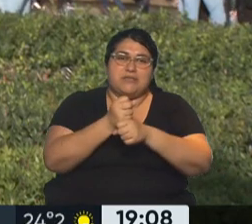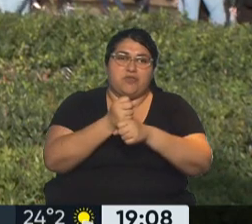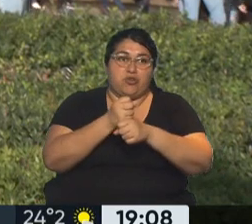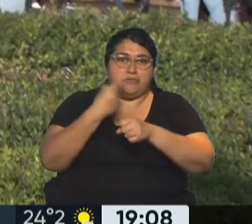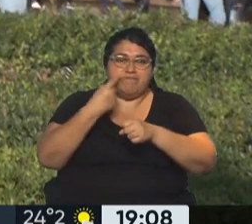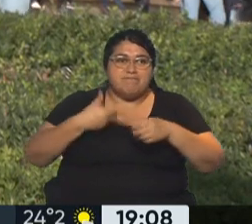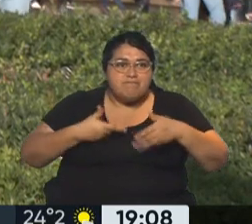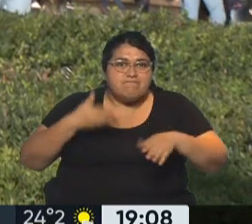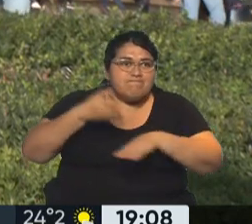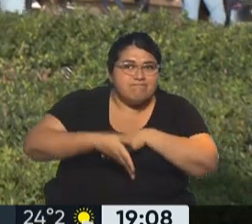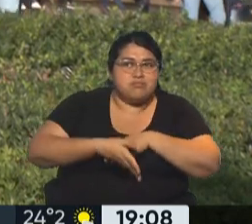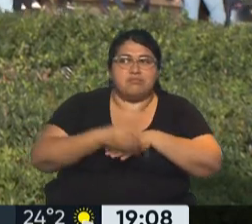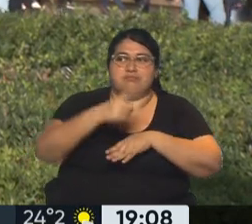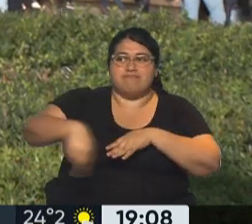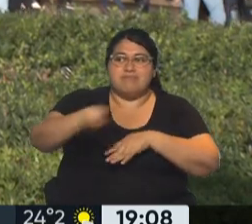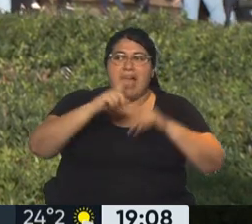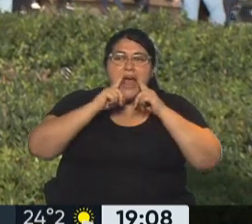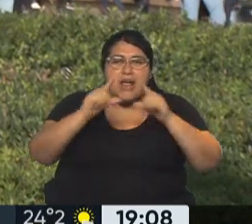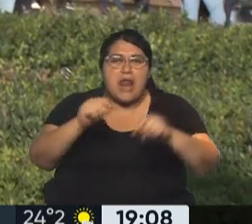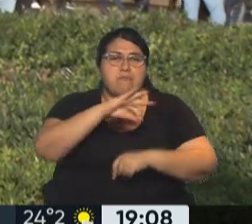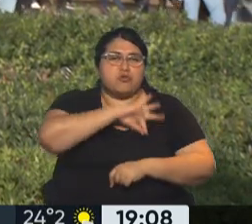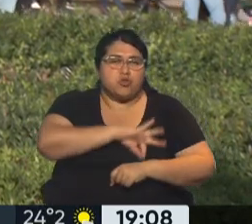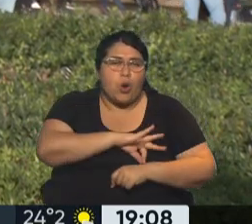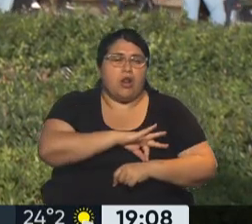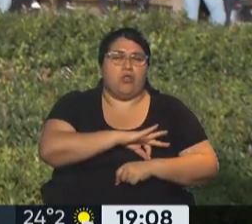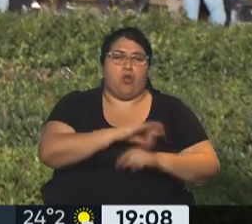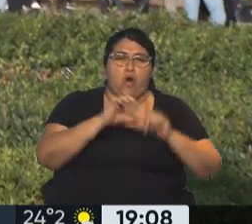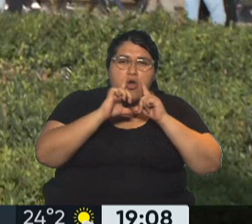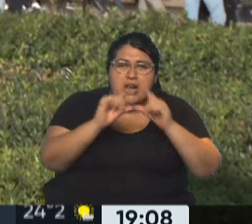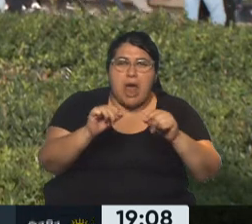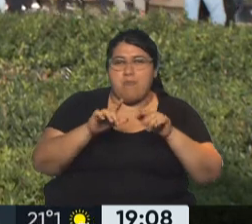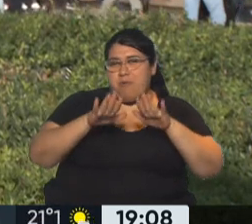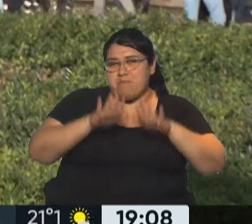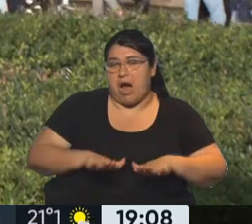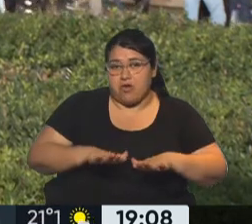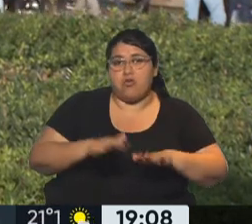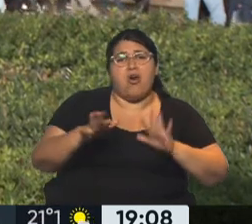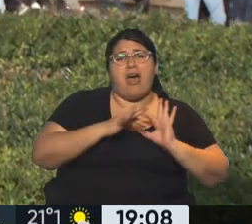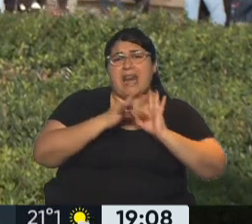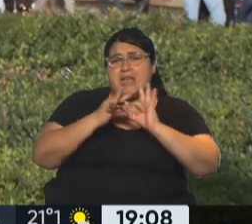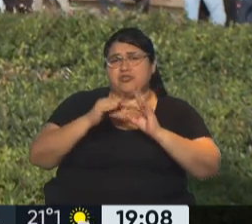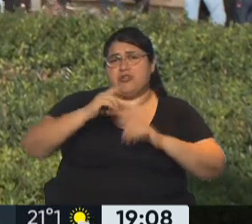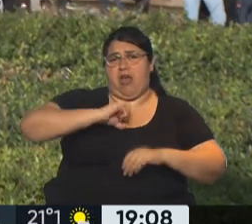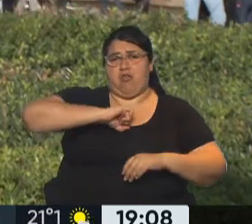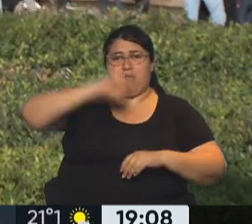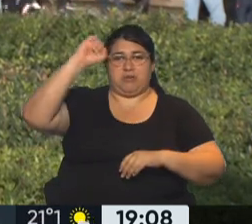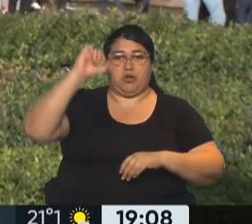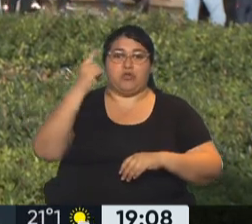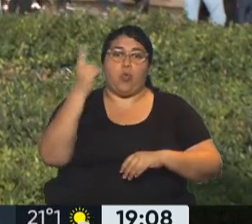de mejoras salariales que está directamente relacionado con la inflación de 1%